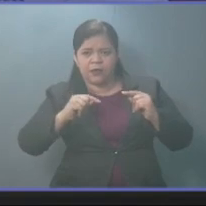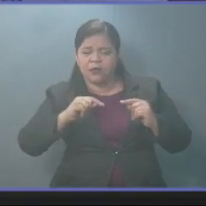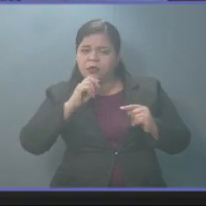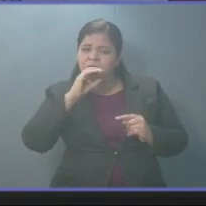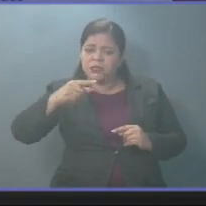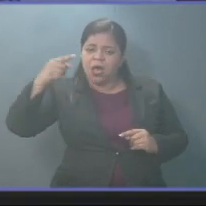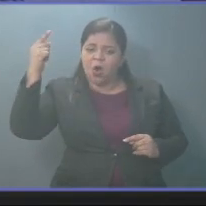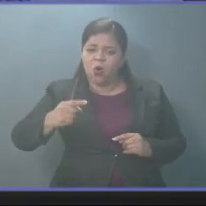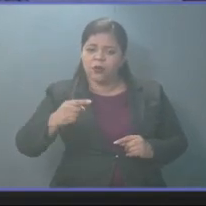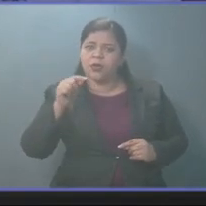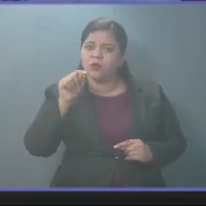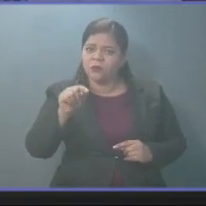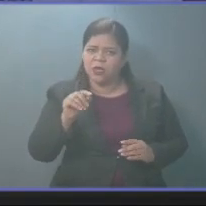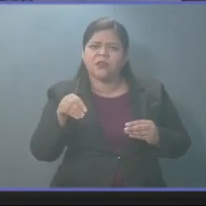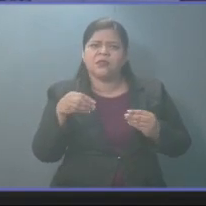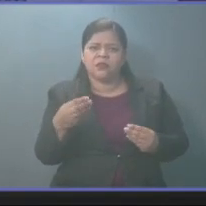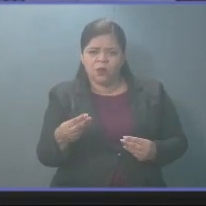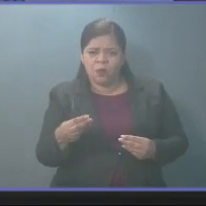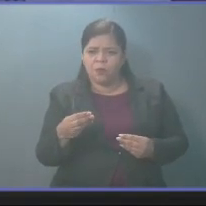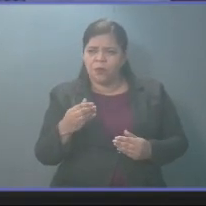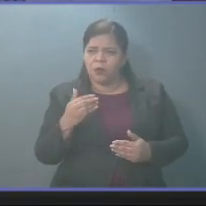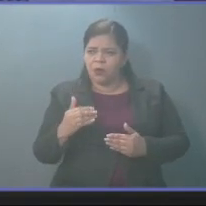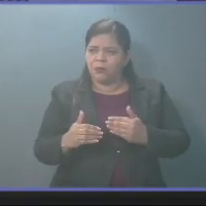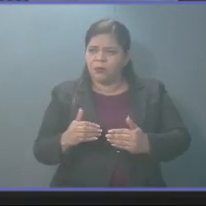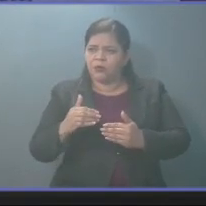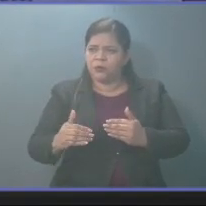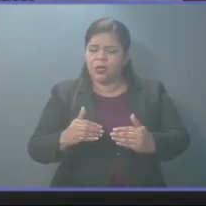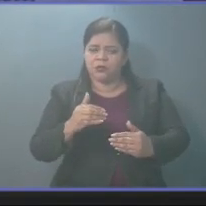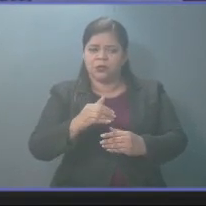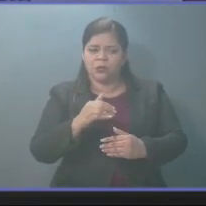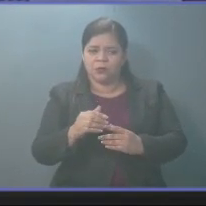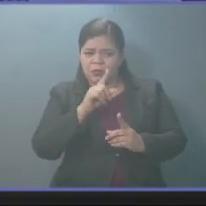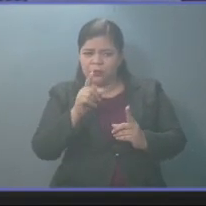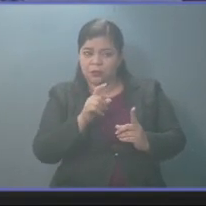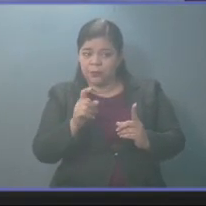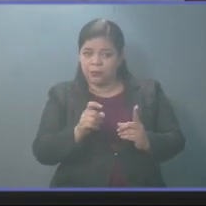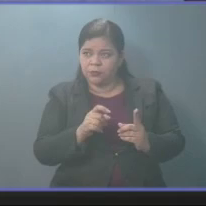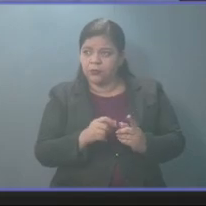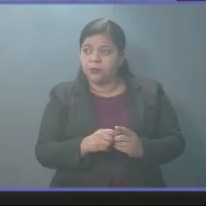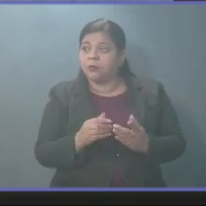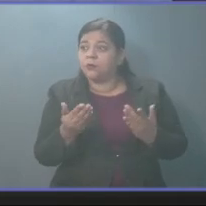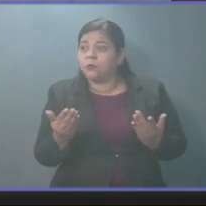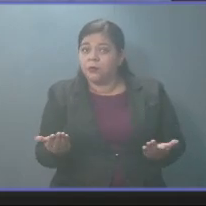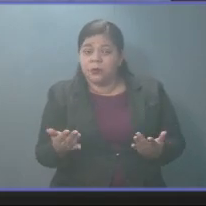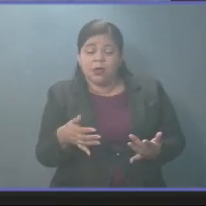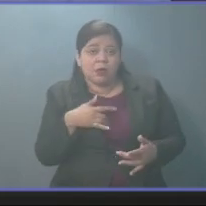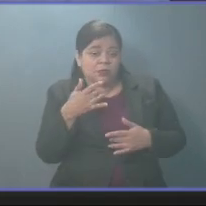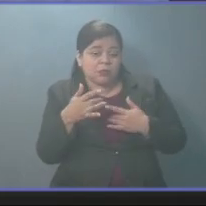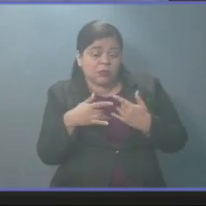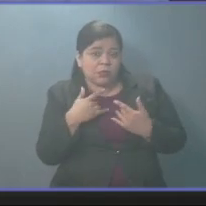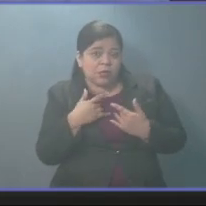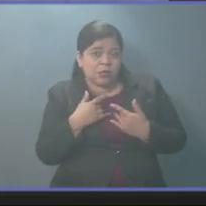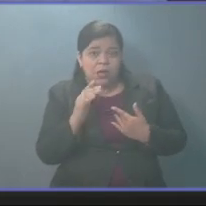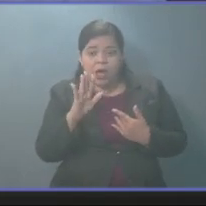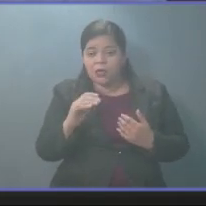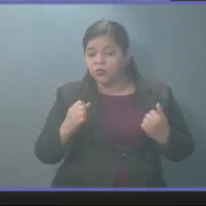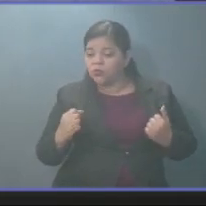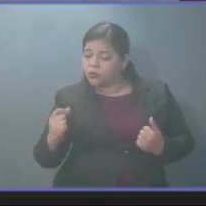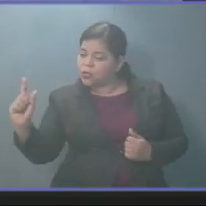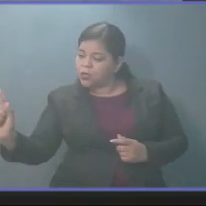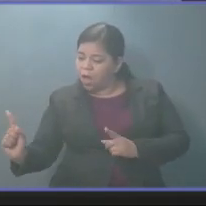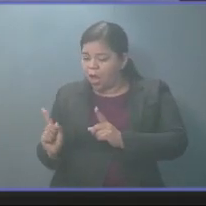instrucciones a usted de cómo llevar esta interpelación, porque casi se siente en su silla a